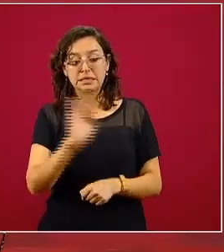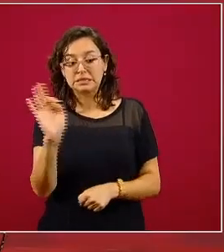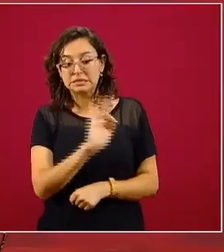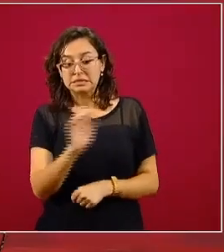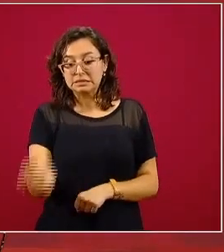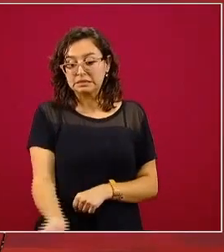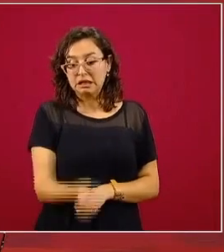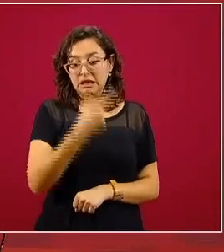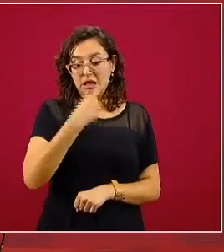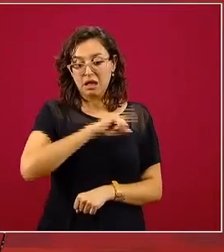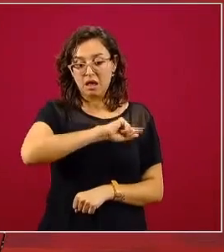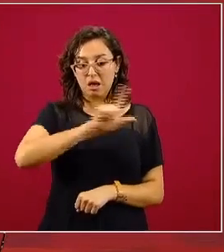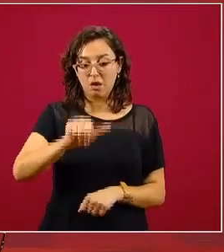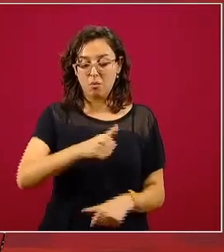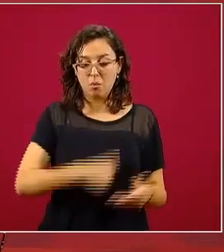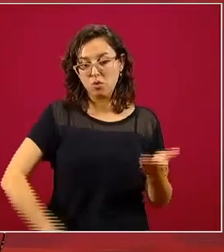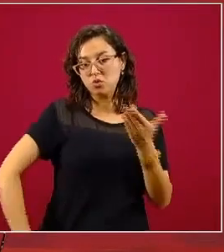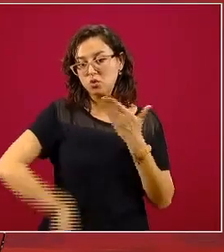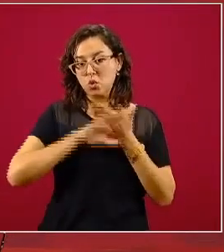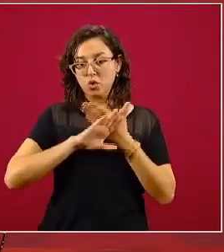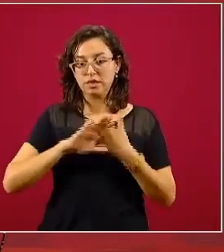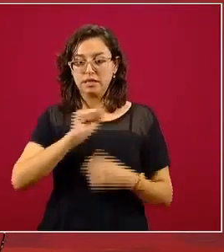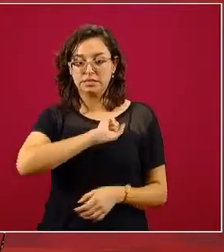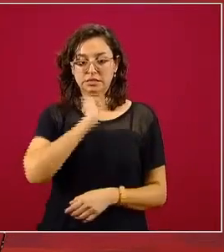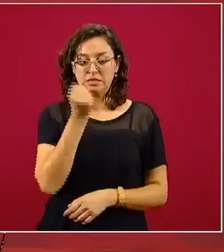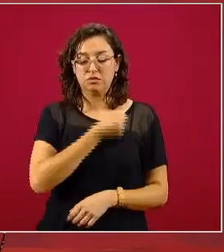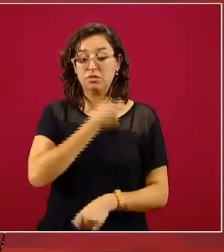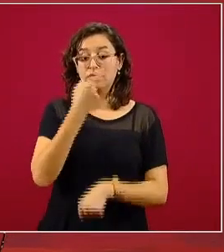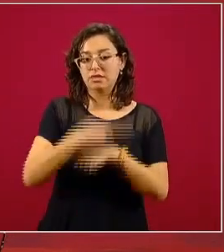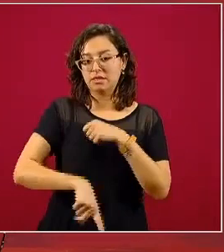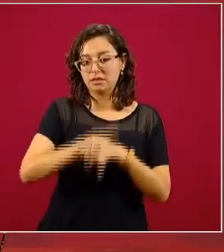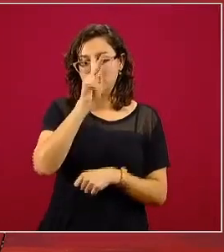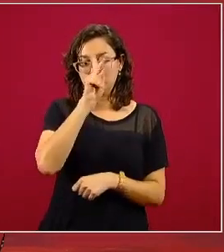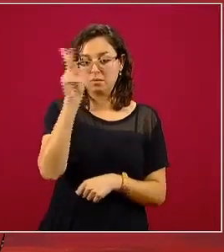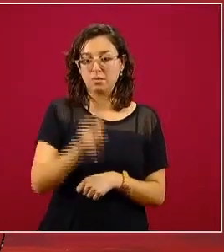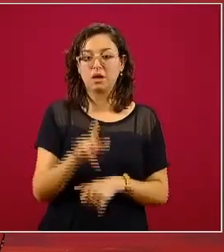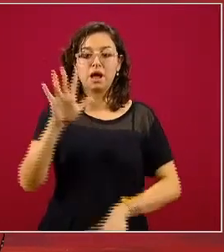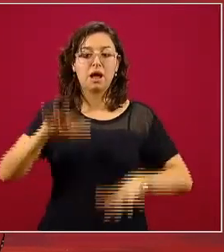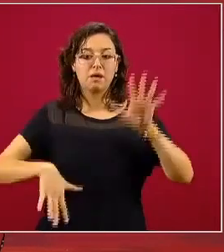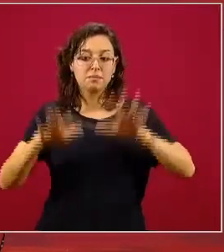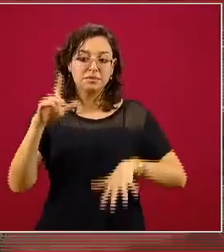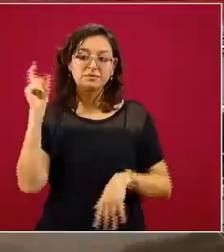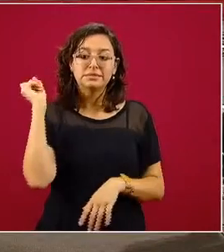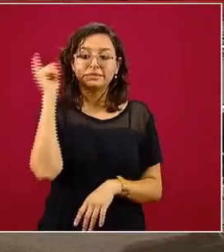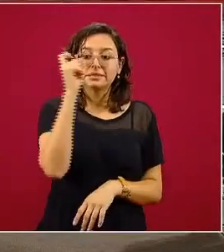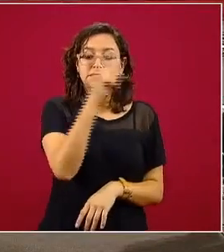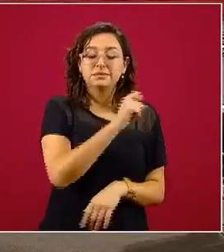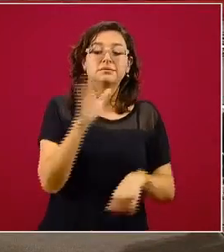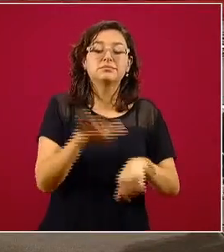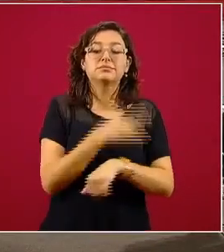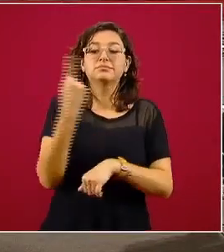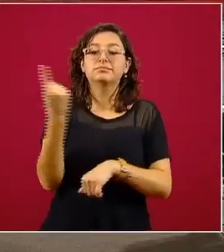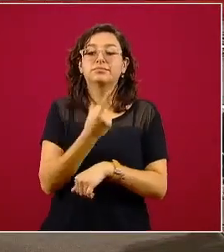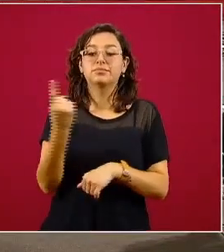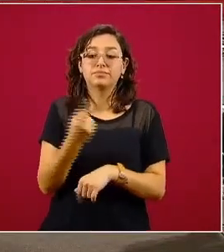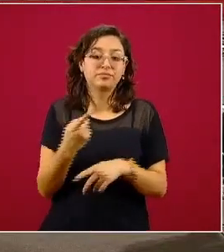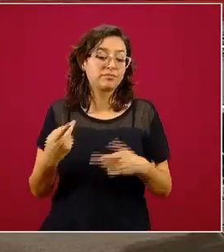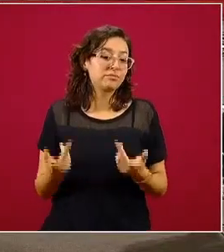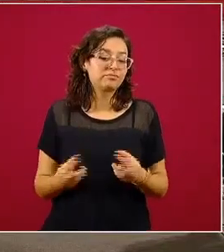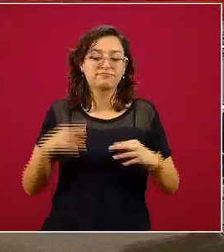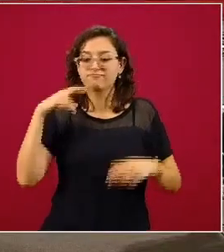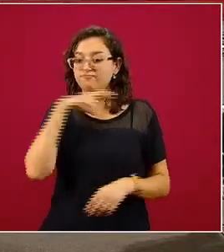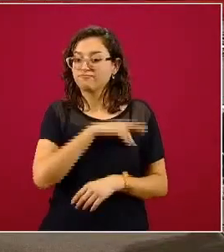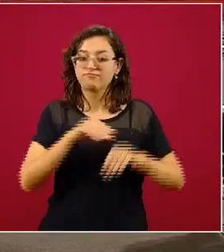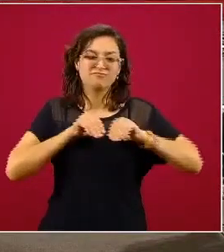indeseable para la salud, un efecto perjudicial. Y a veces es difícil, desde luego, porque pueden proliferar con velocidad.